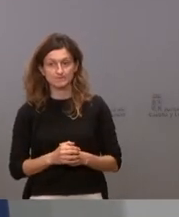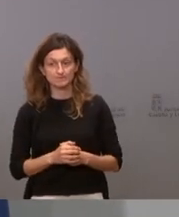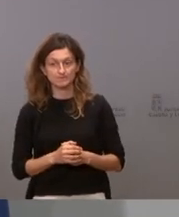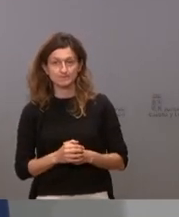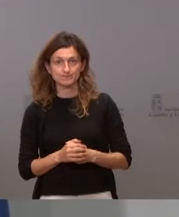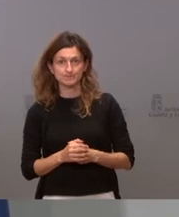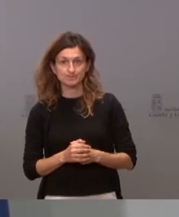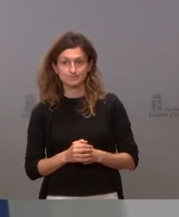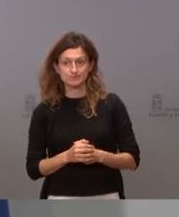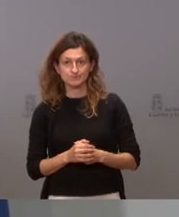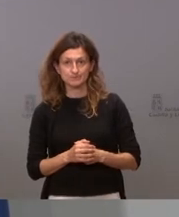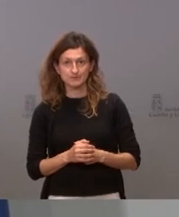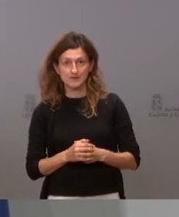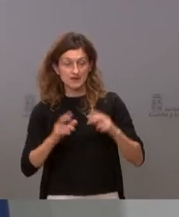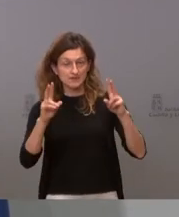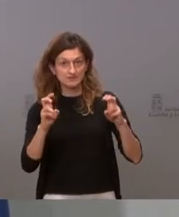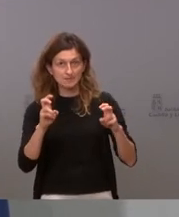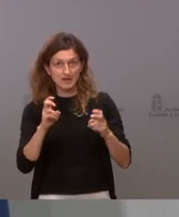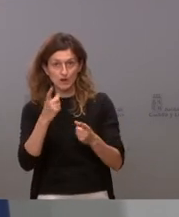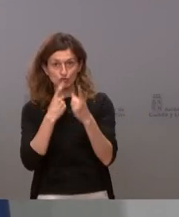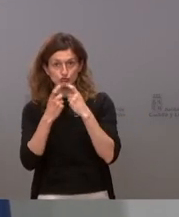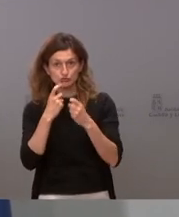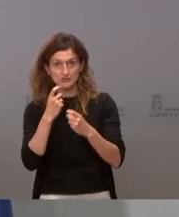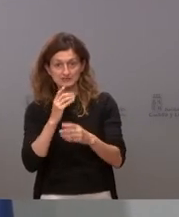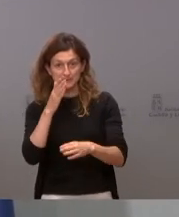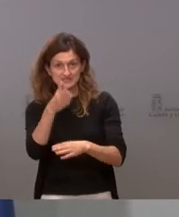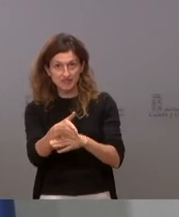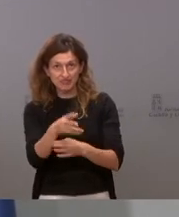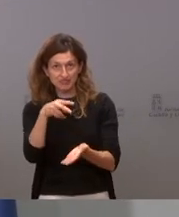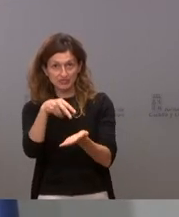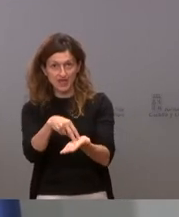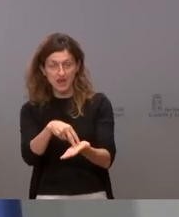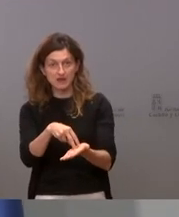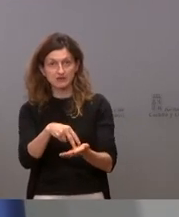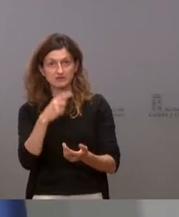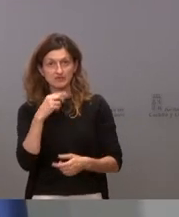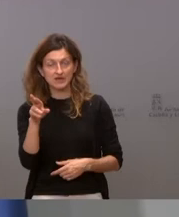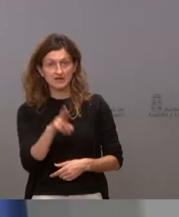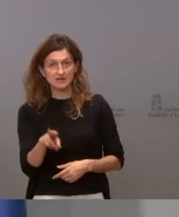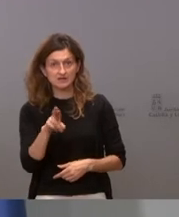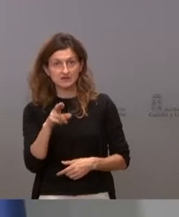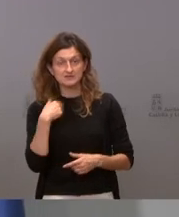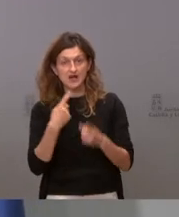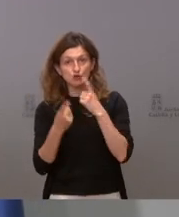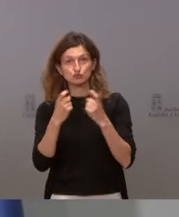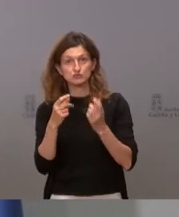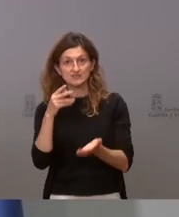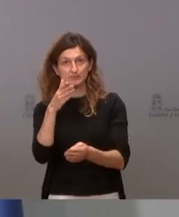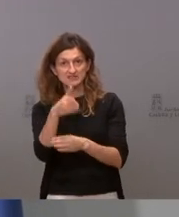este momento sobre el asunto de las consultas presenciales estamos insistiendo de manera reiterada las consultas presenciales están